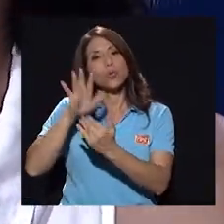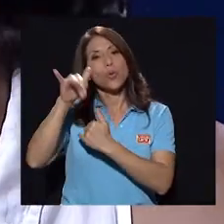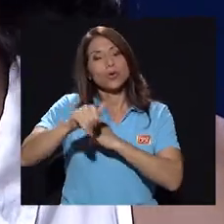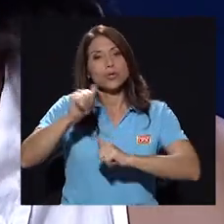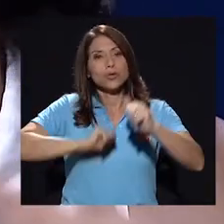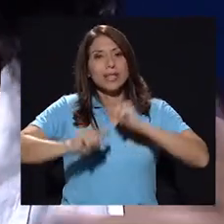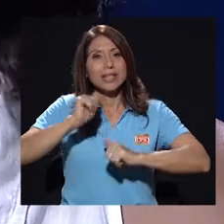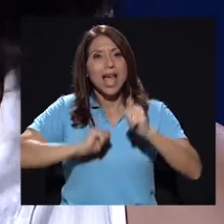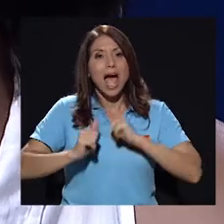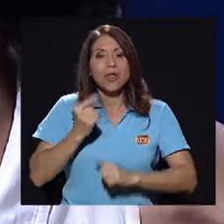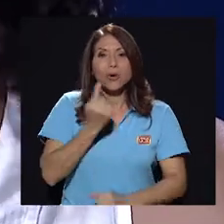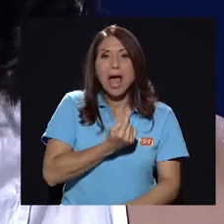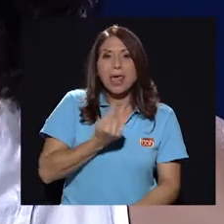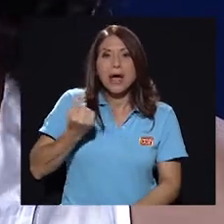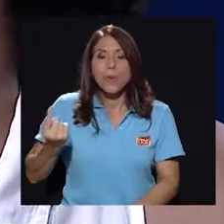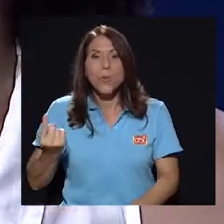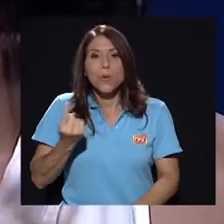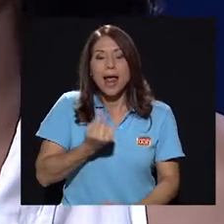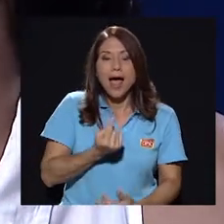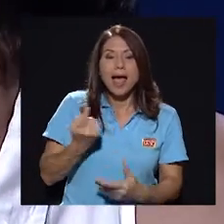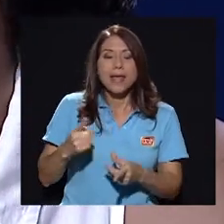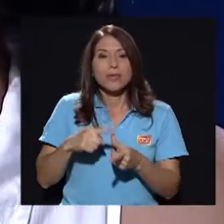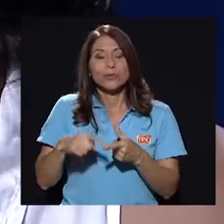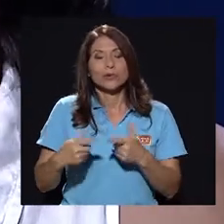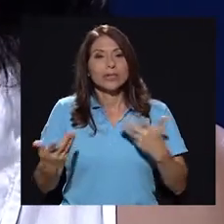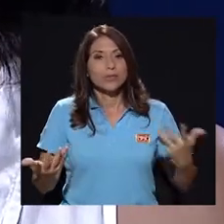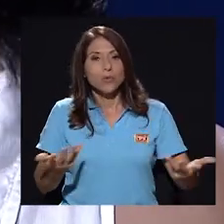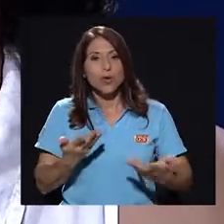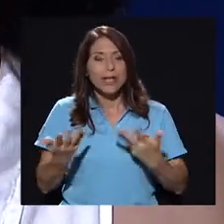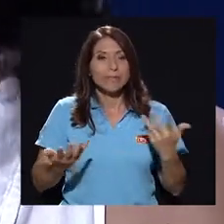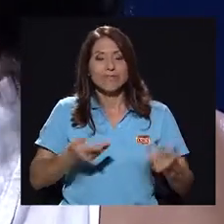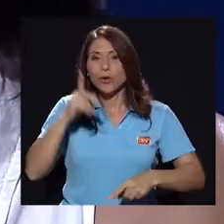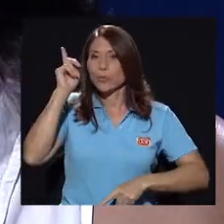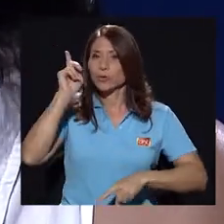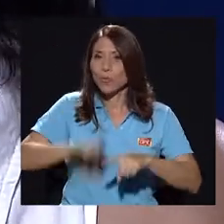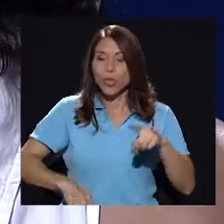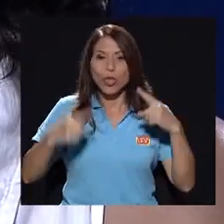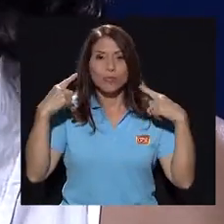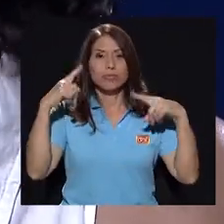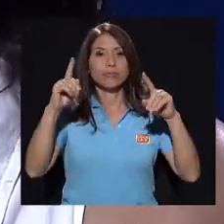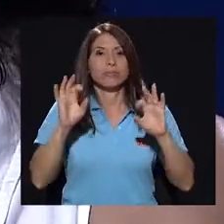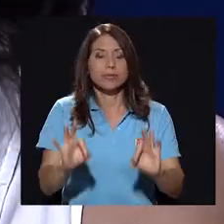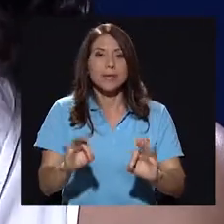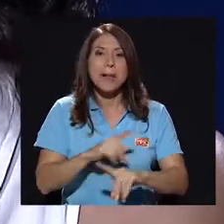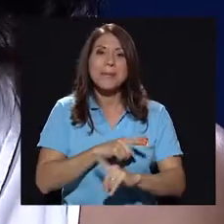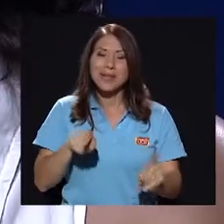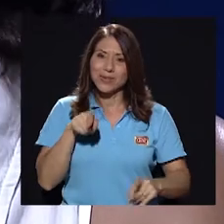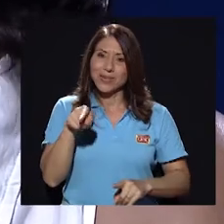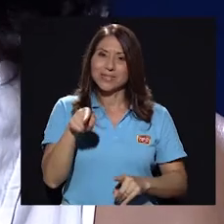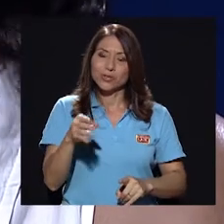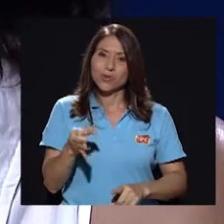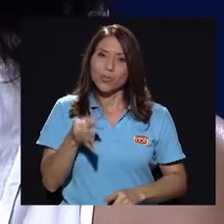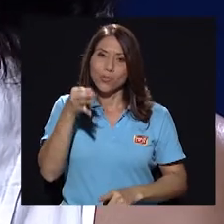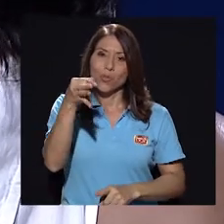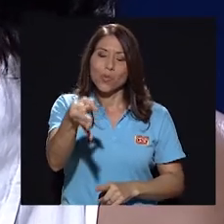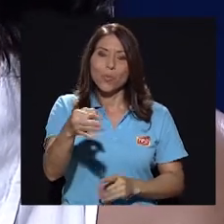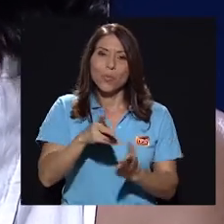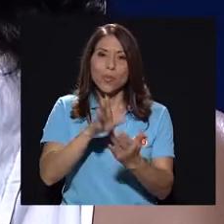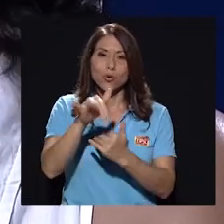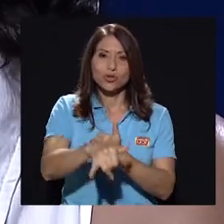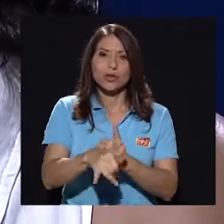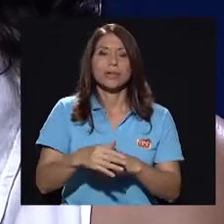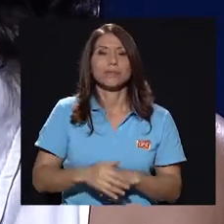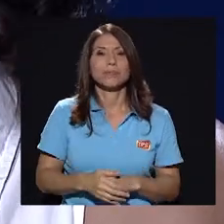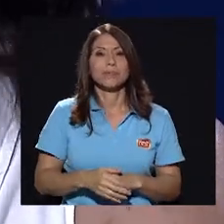proyectos de teatro que ha tenido también cada una. Entonces como que no hemos podido llegar ahí, pero ese sería como nuestro siguiente